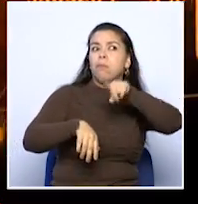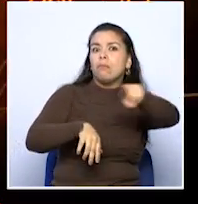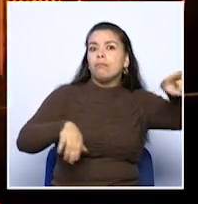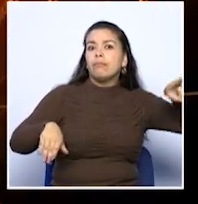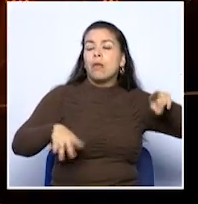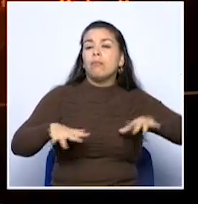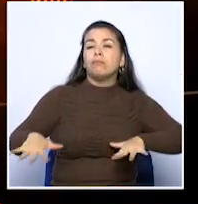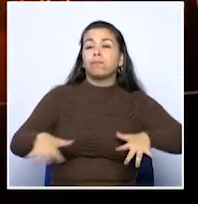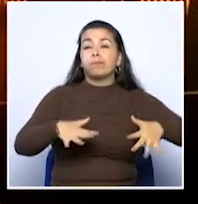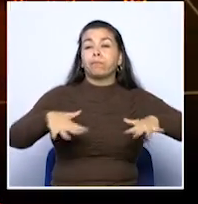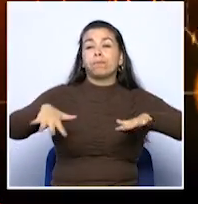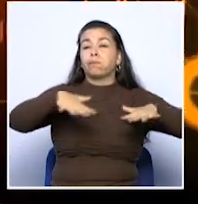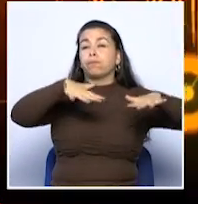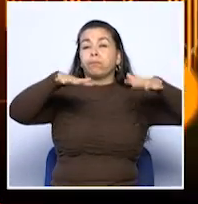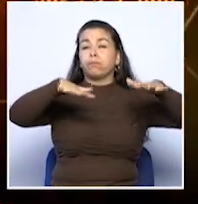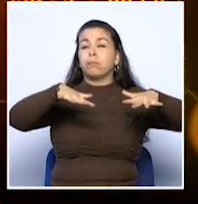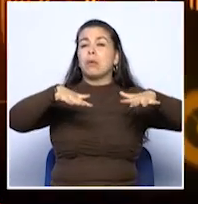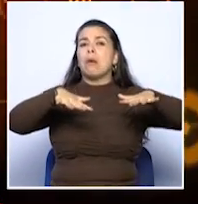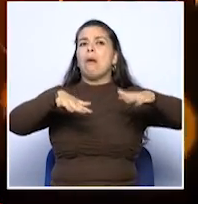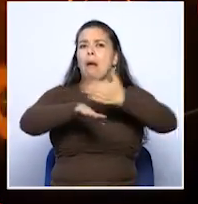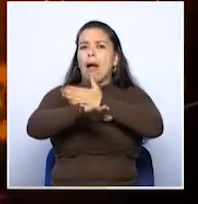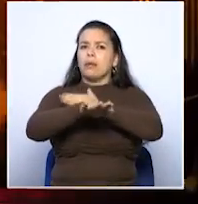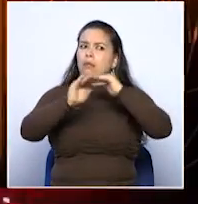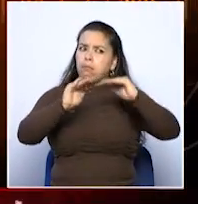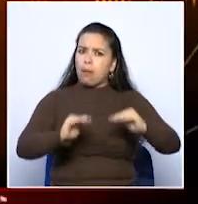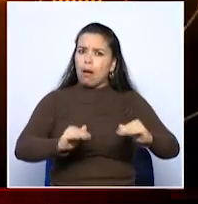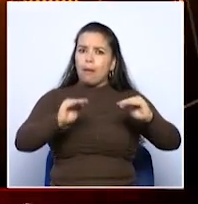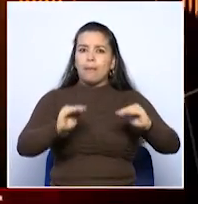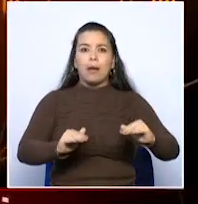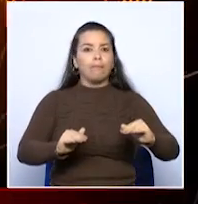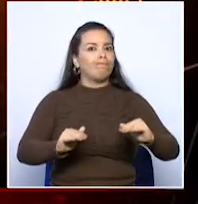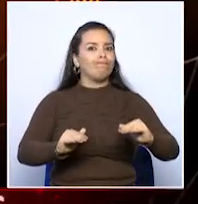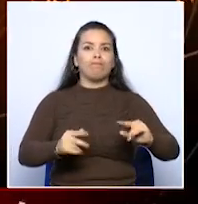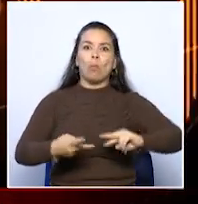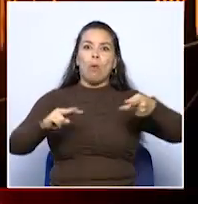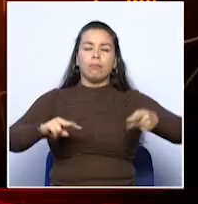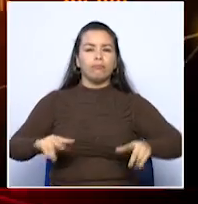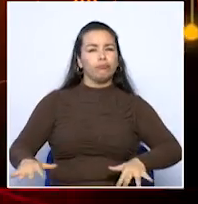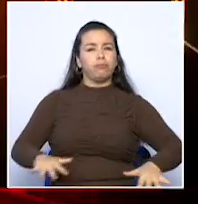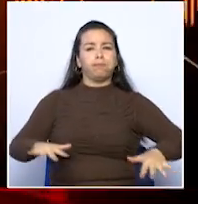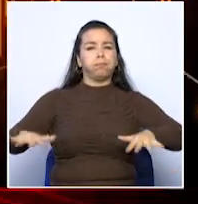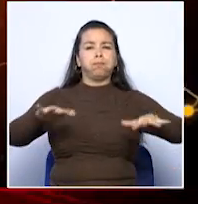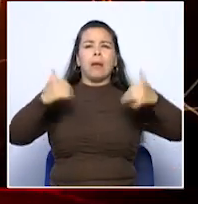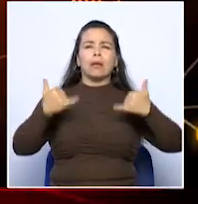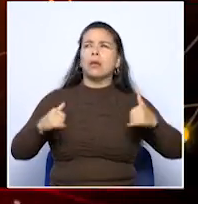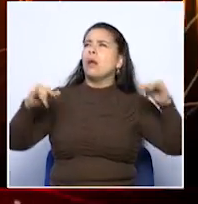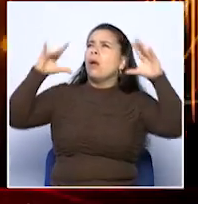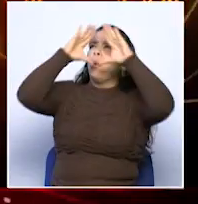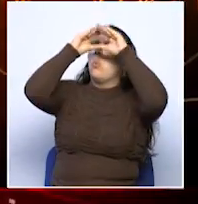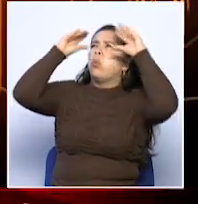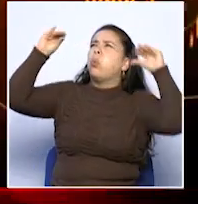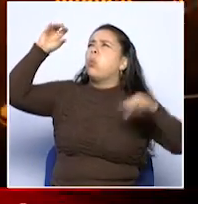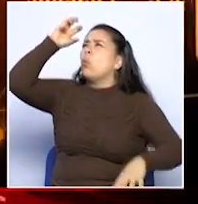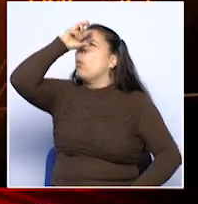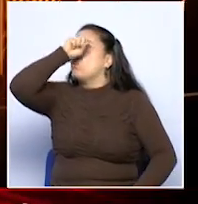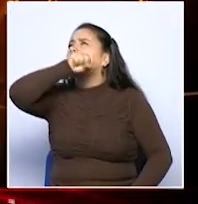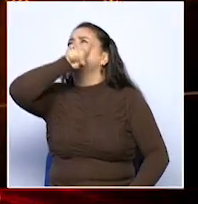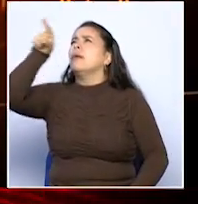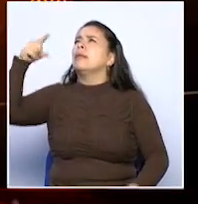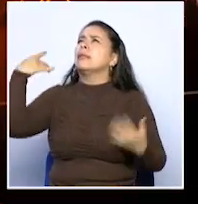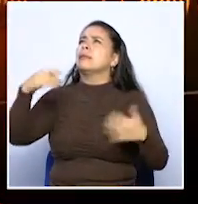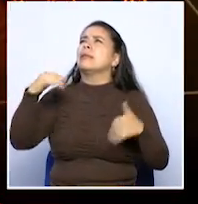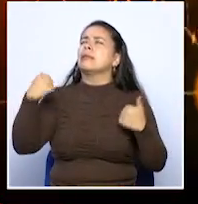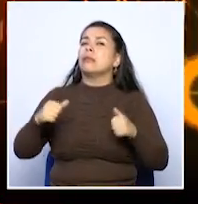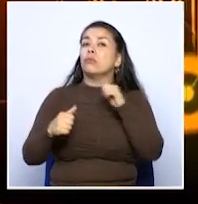la tendencia era bajar y está subiendo porque aquí está muy nublado y para el sur del país